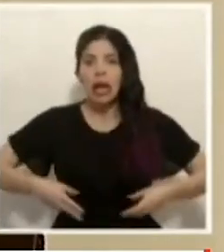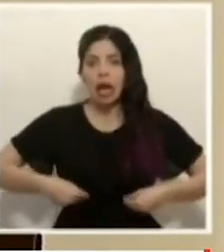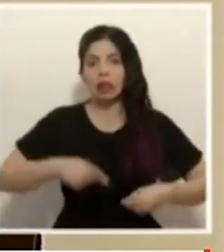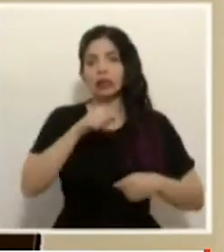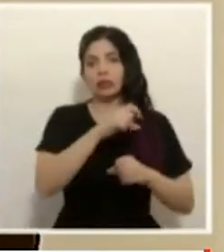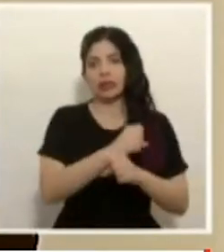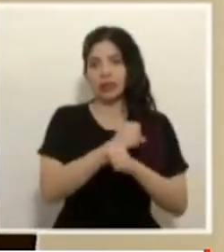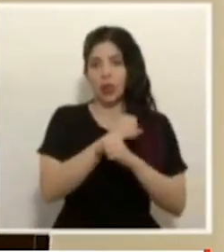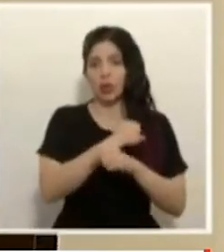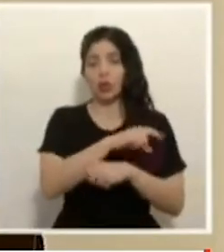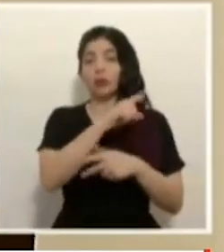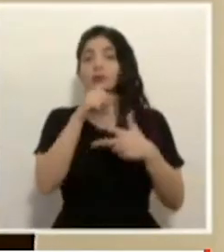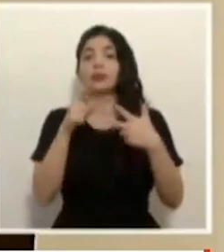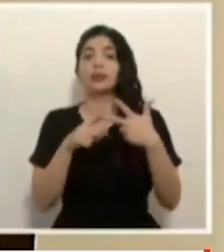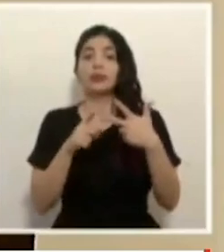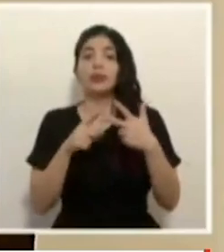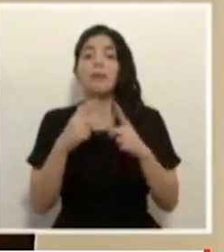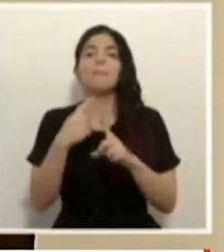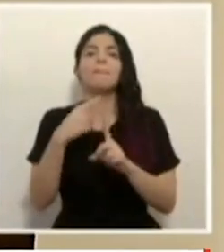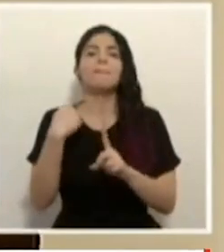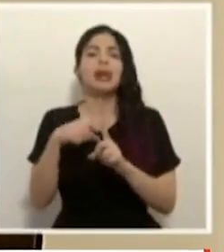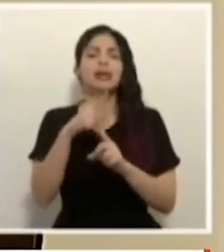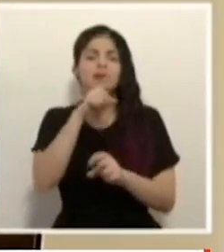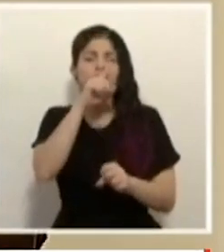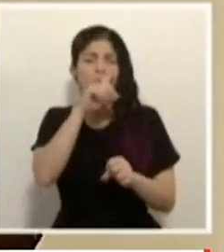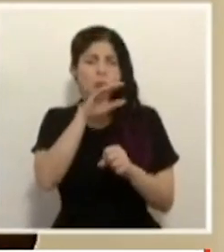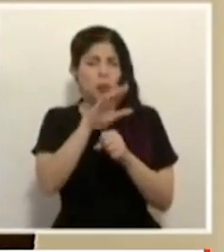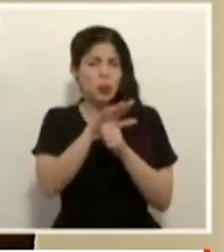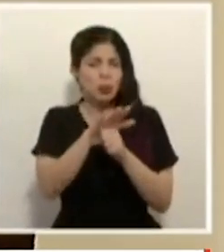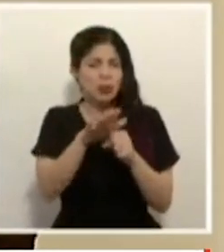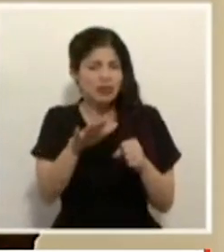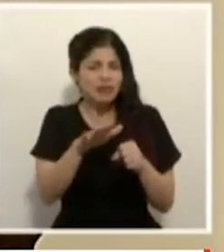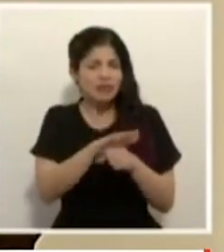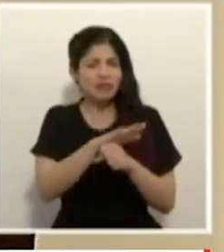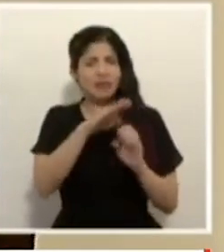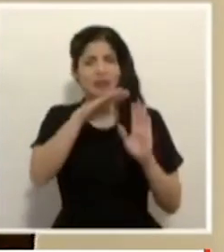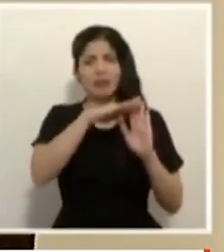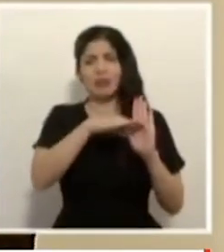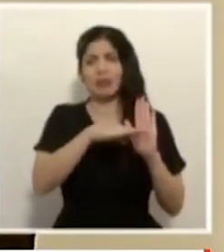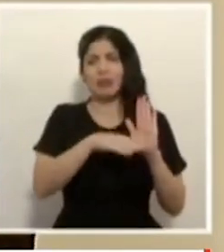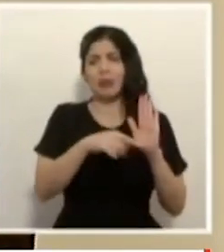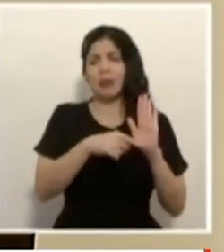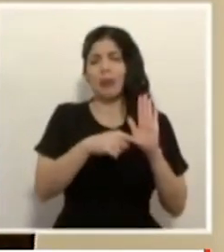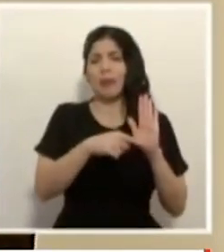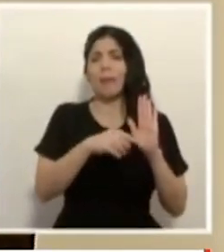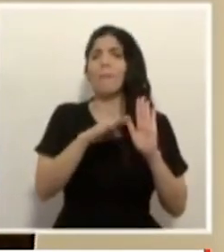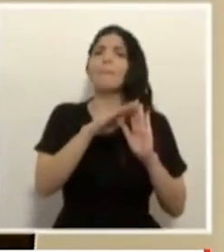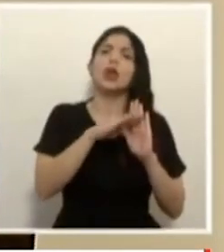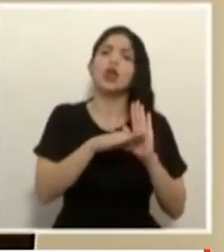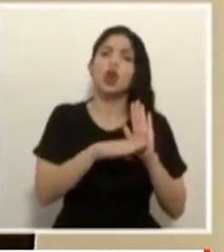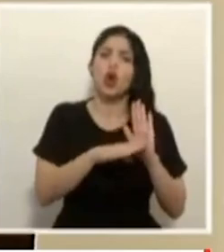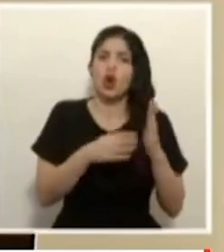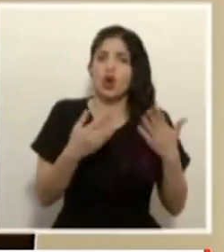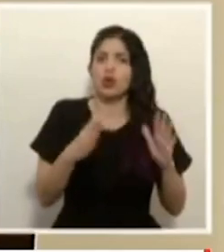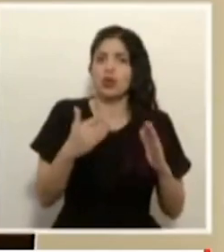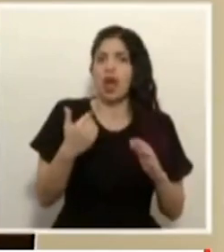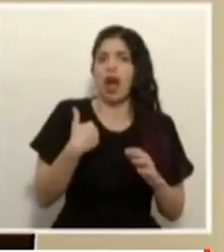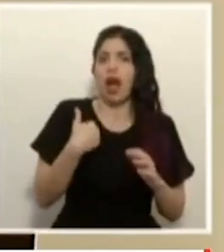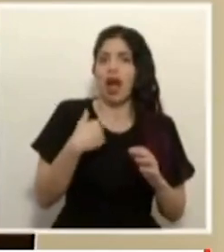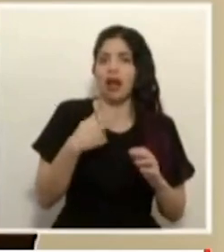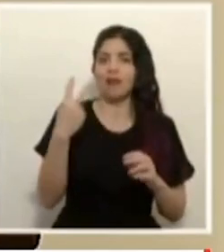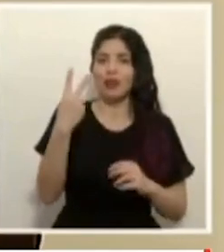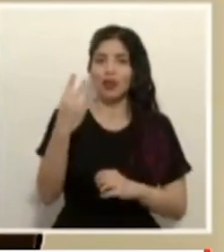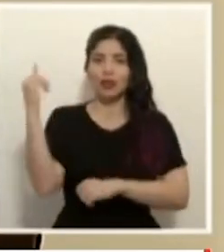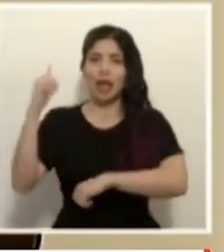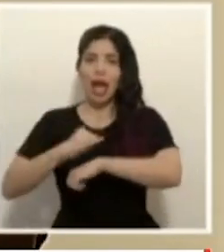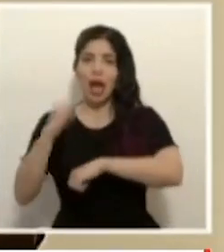importante, un cumplimiento muy estricto de todos los protocolos que ya están en su lugar en los dos aeropuertos